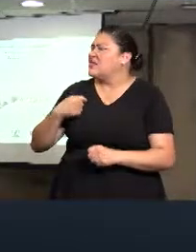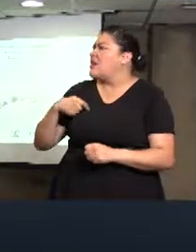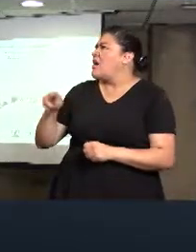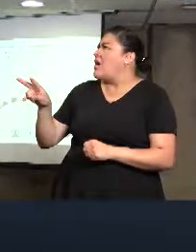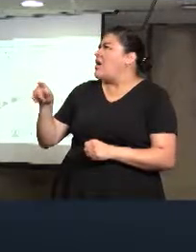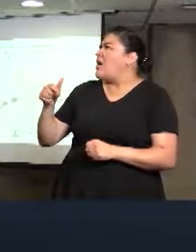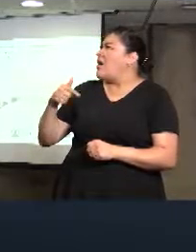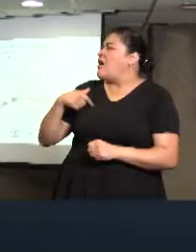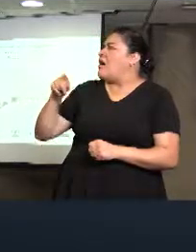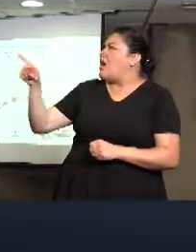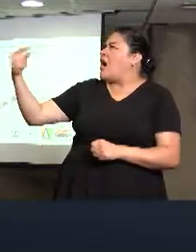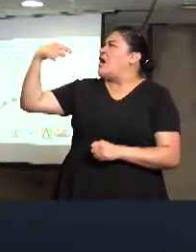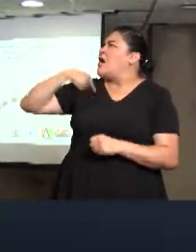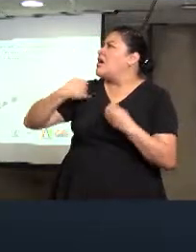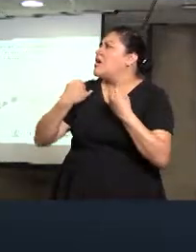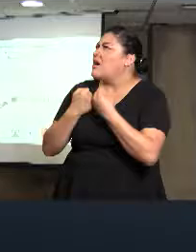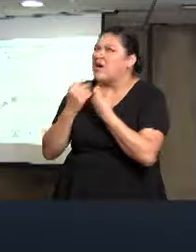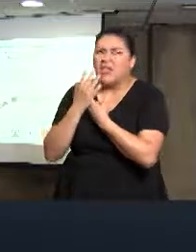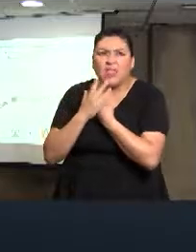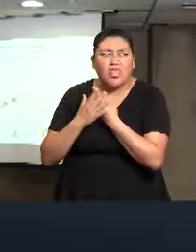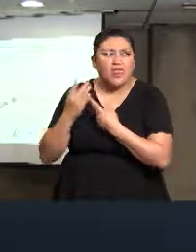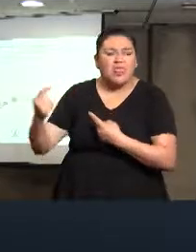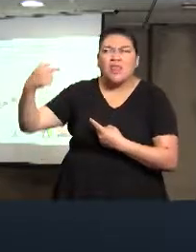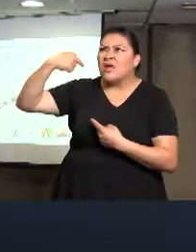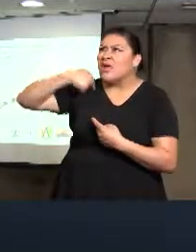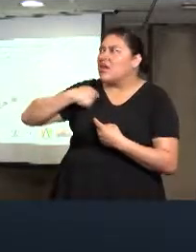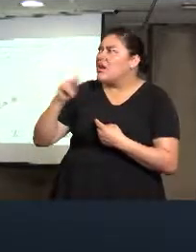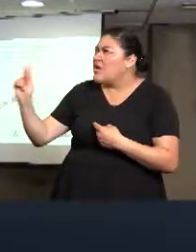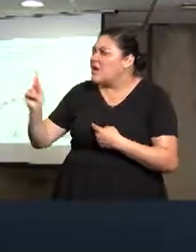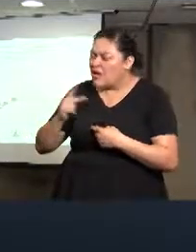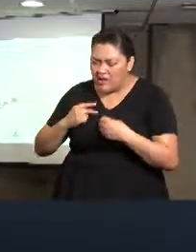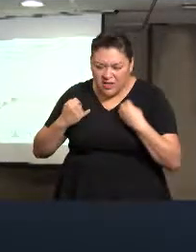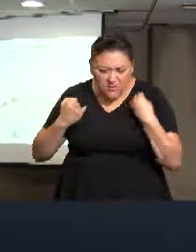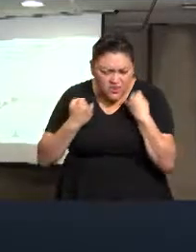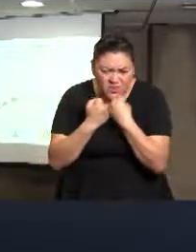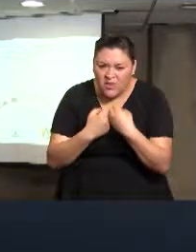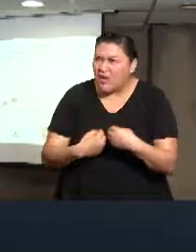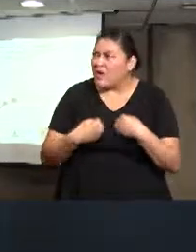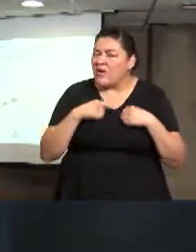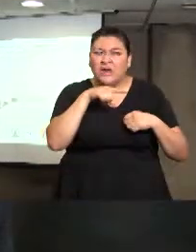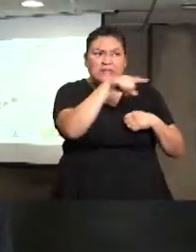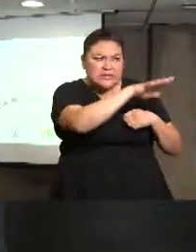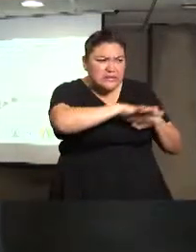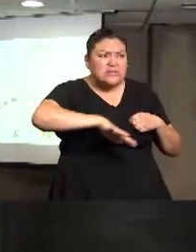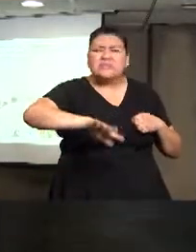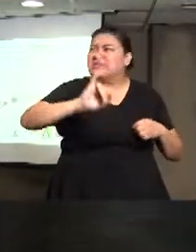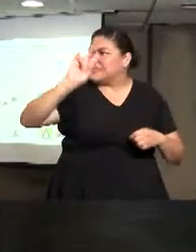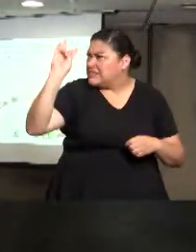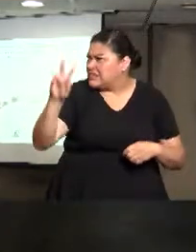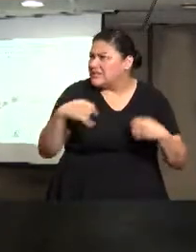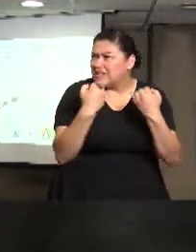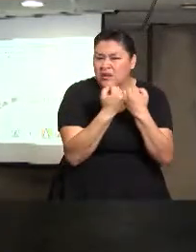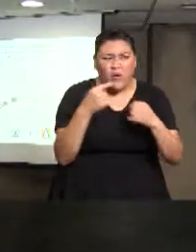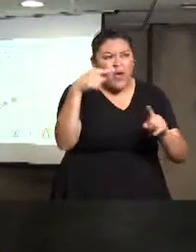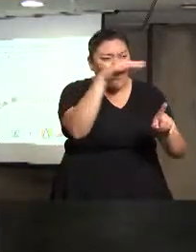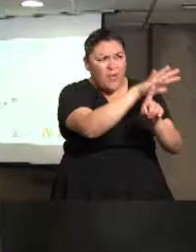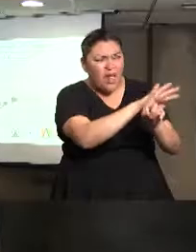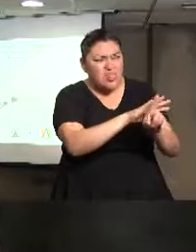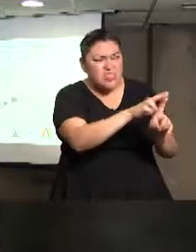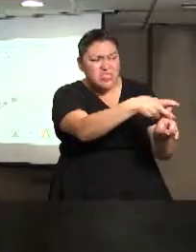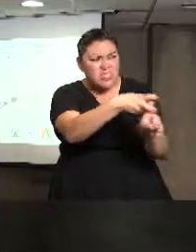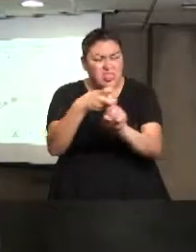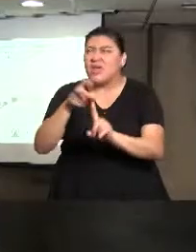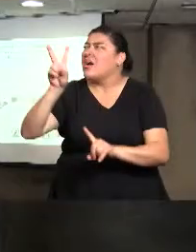tratando, esto me está pasando a mí, esto es una realidad en mi colonia, en mi zona y de ahí